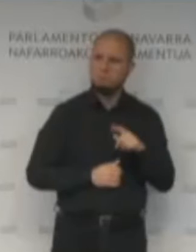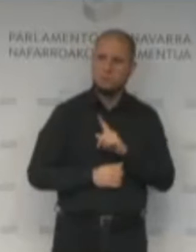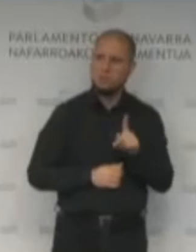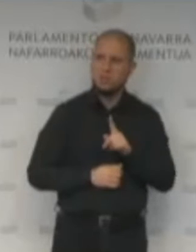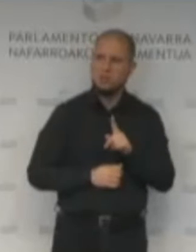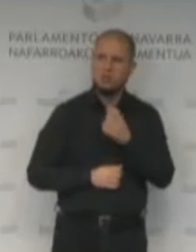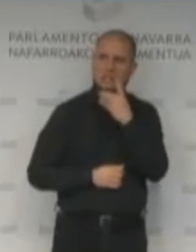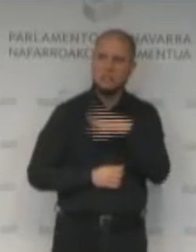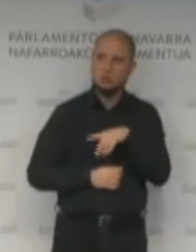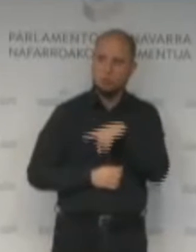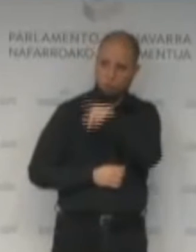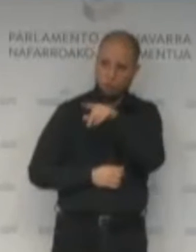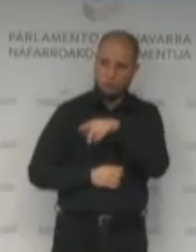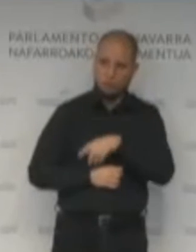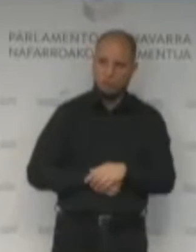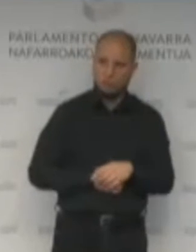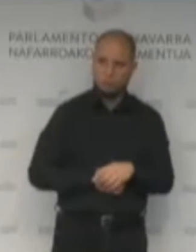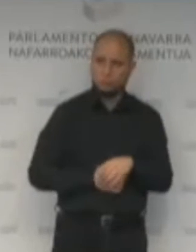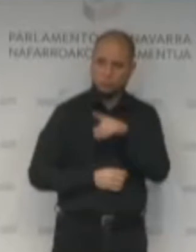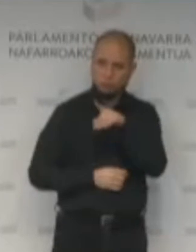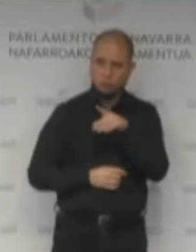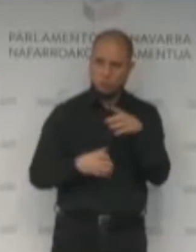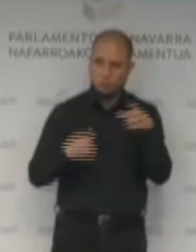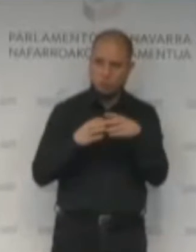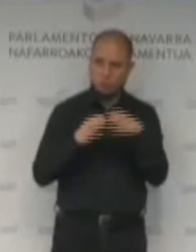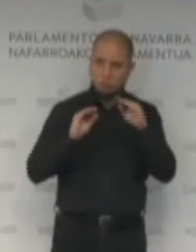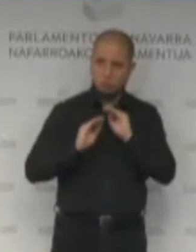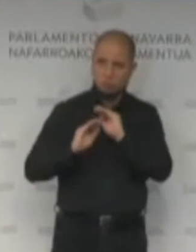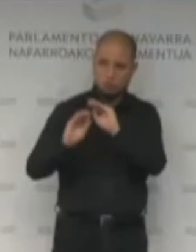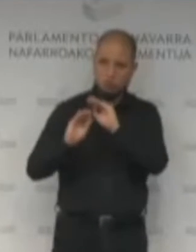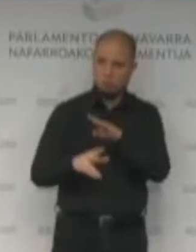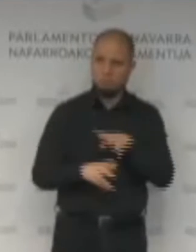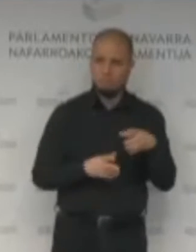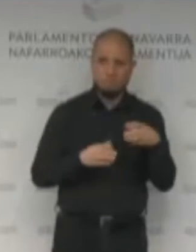usted, usted y su grupo. No tienen la presidencia.